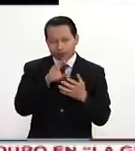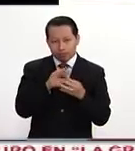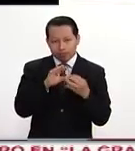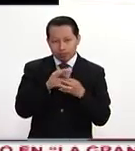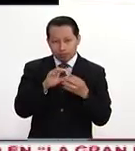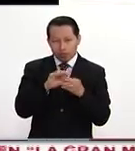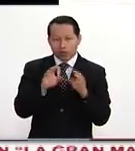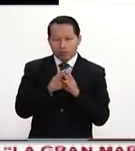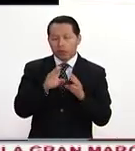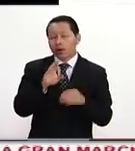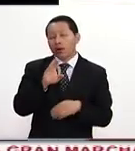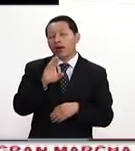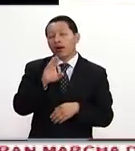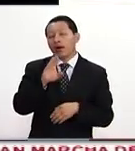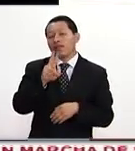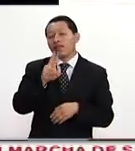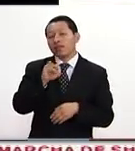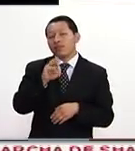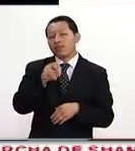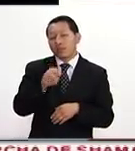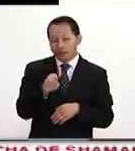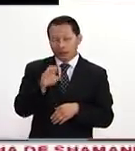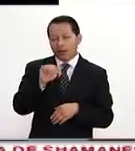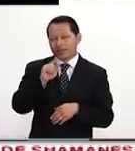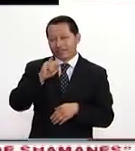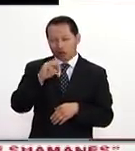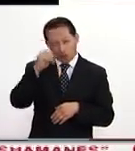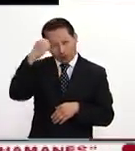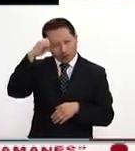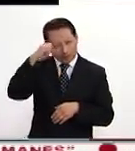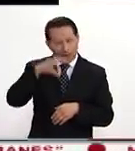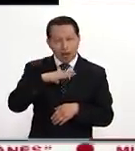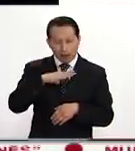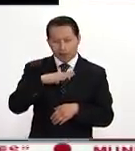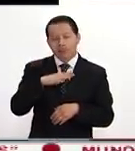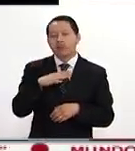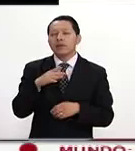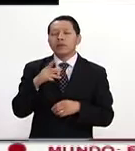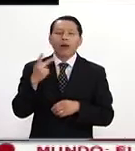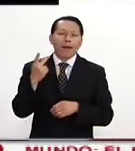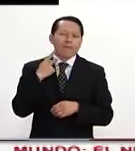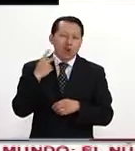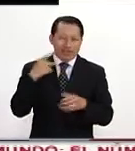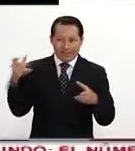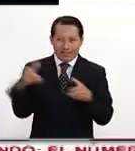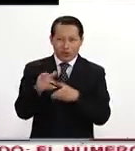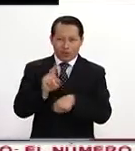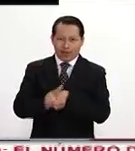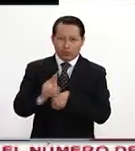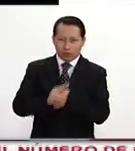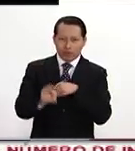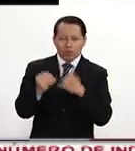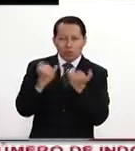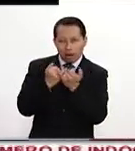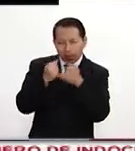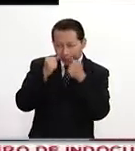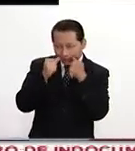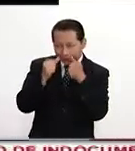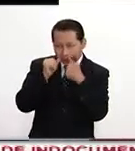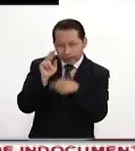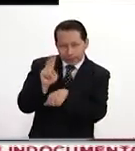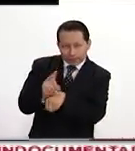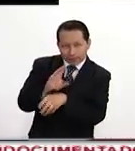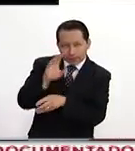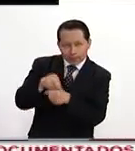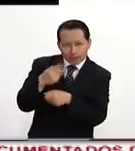hablar precisamente con Vivian Castillo Hernández, ex experta en comunicación política venezolana, y quien ha seguido muy de cerca todos estos aconteceres y la